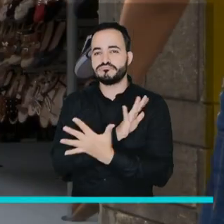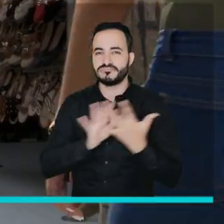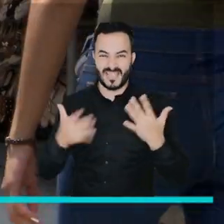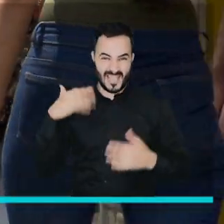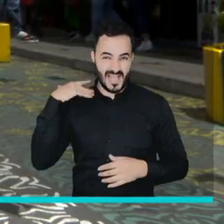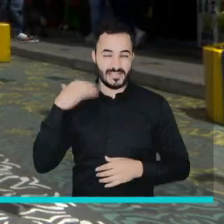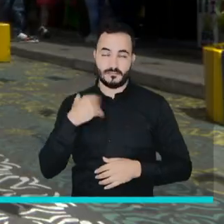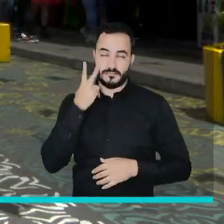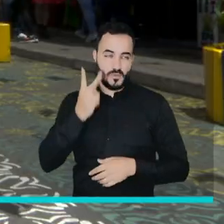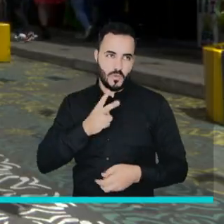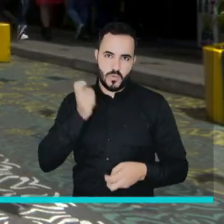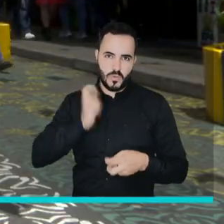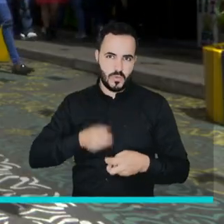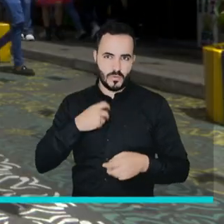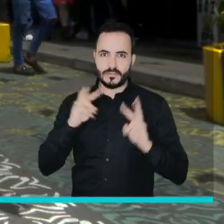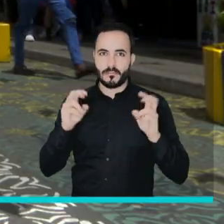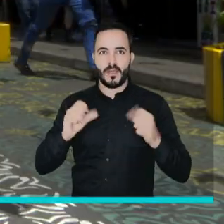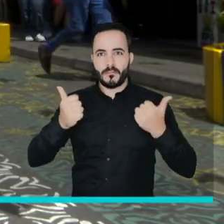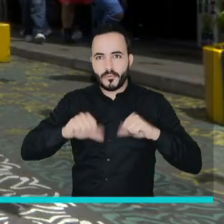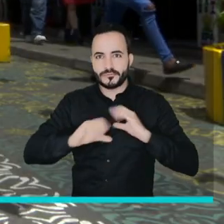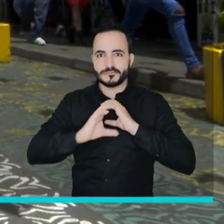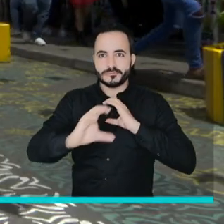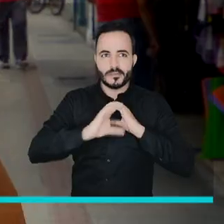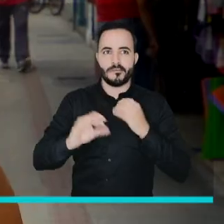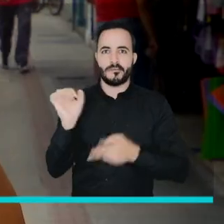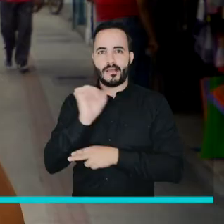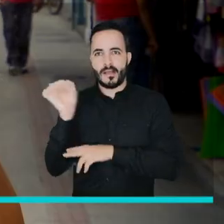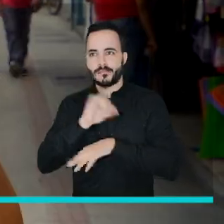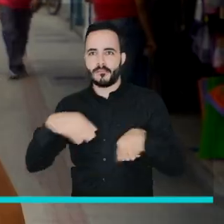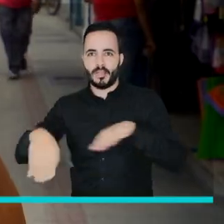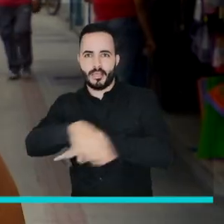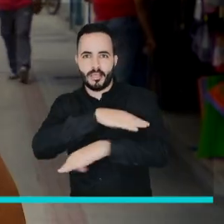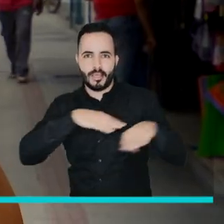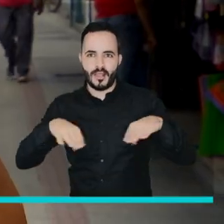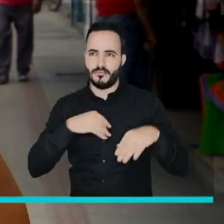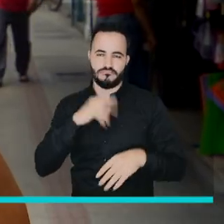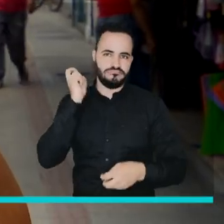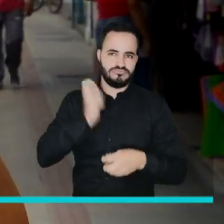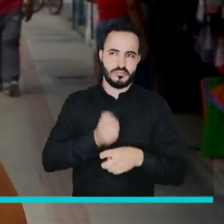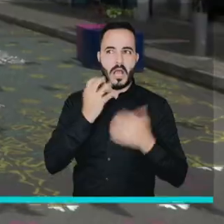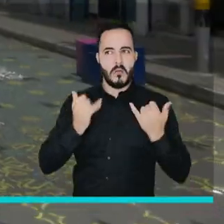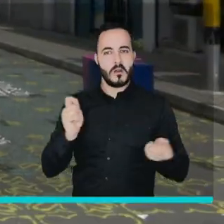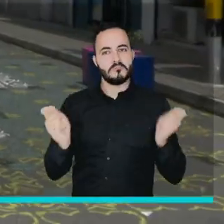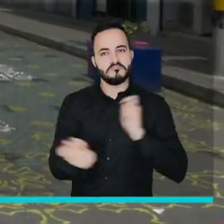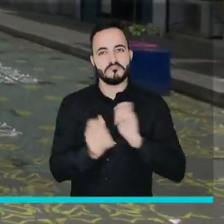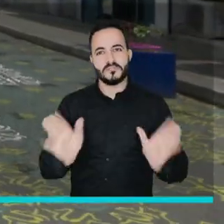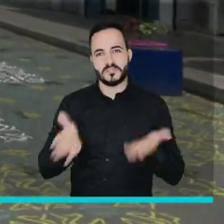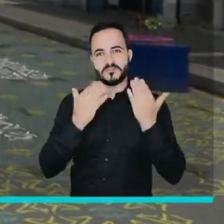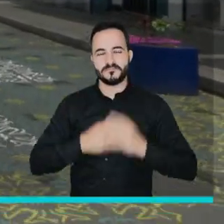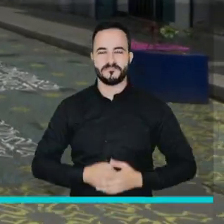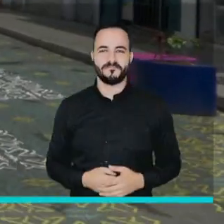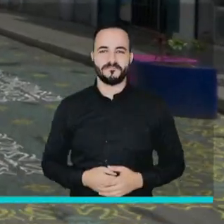palo, que en esta zona era demasiado complicado por los buses y los automóviles que se mueven sobre ella.